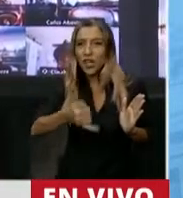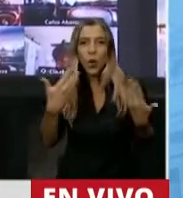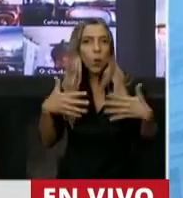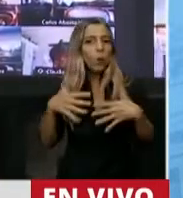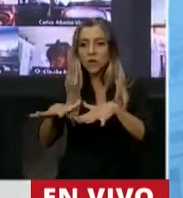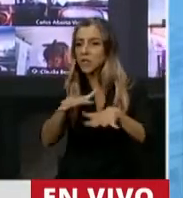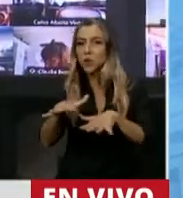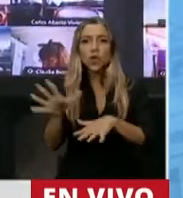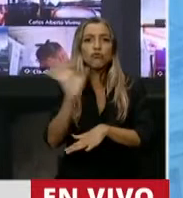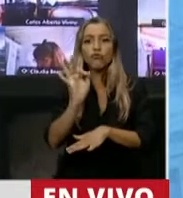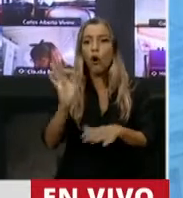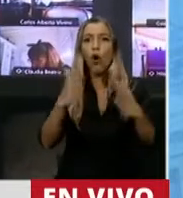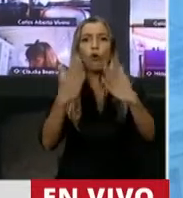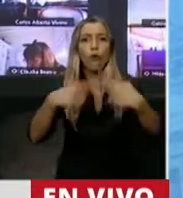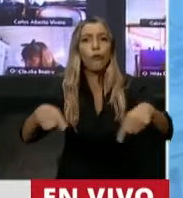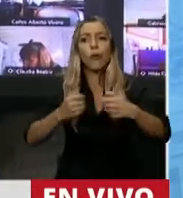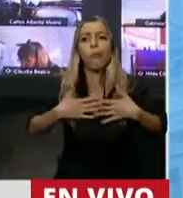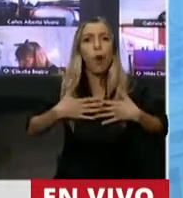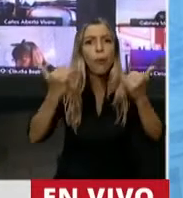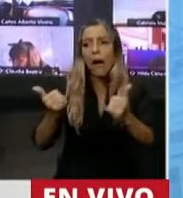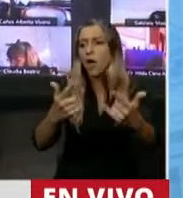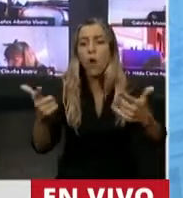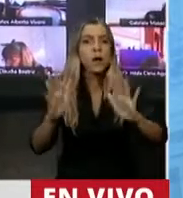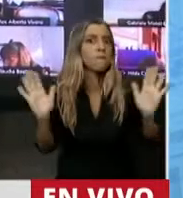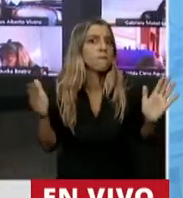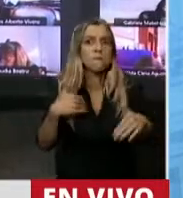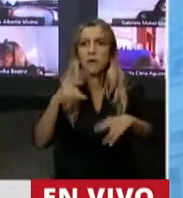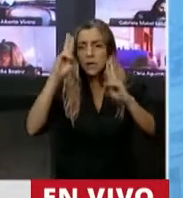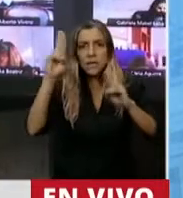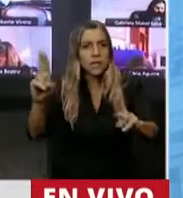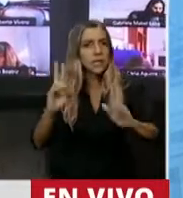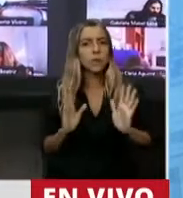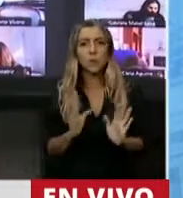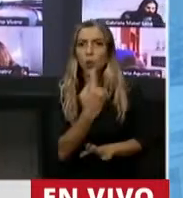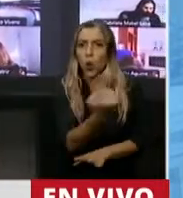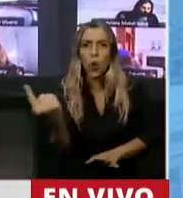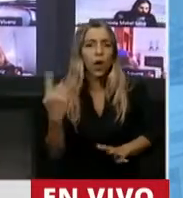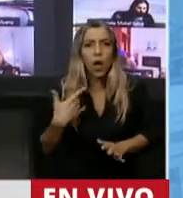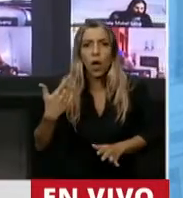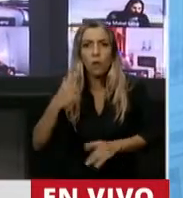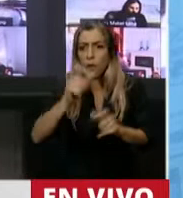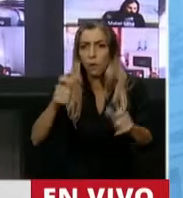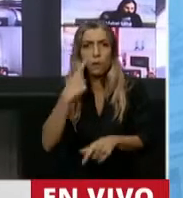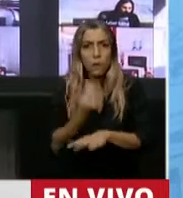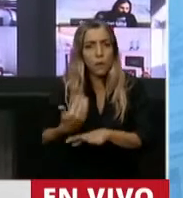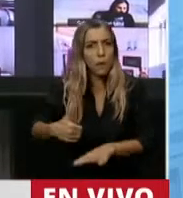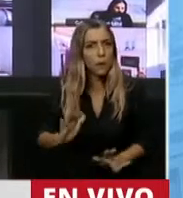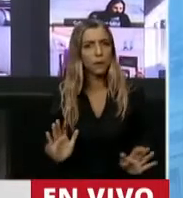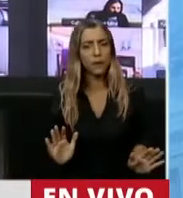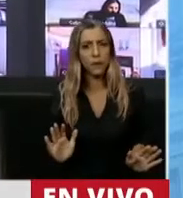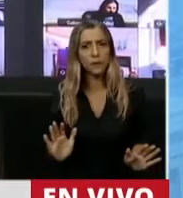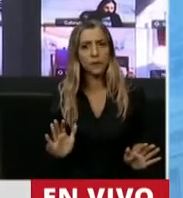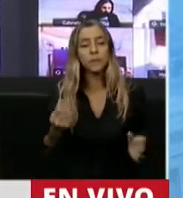condición patrimonial del ciudadano argentino que se ve afectado. Porque las mayorías